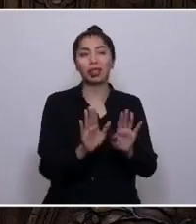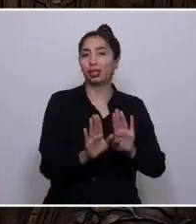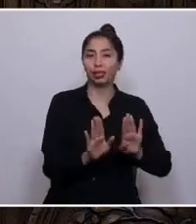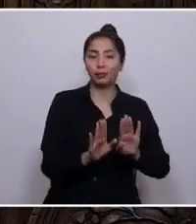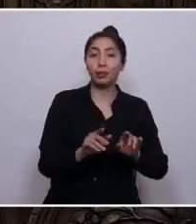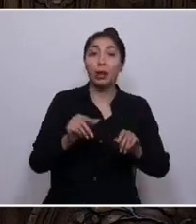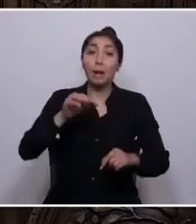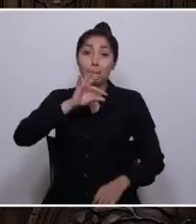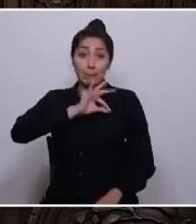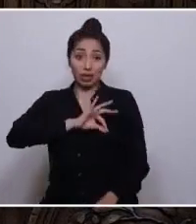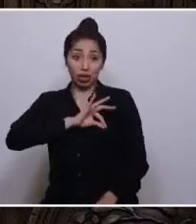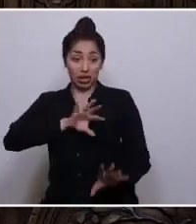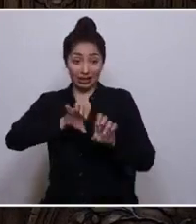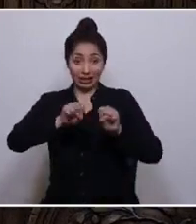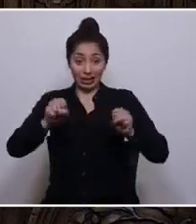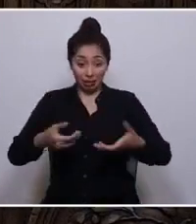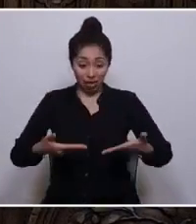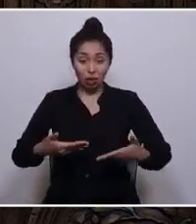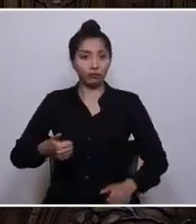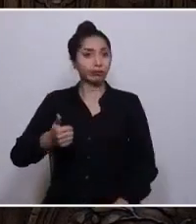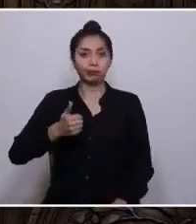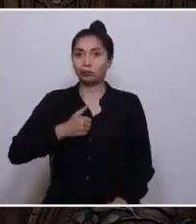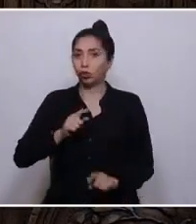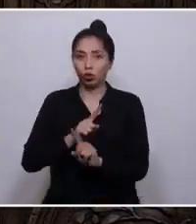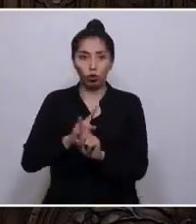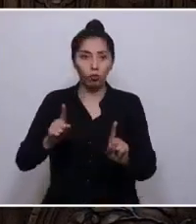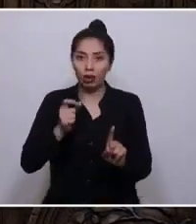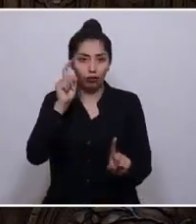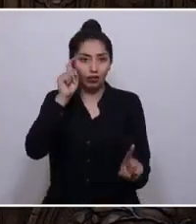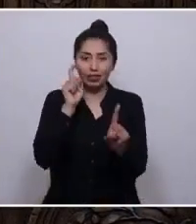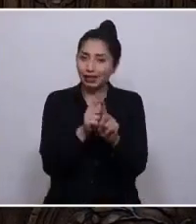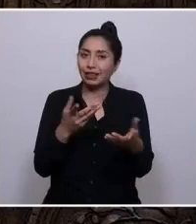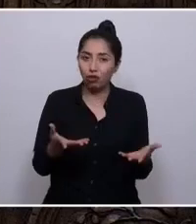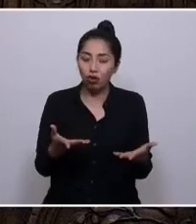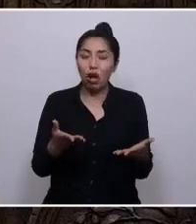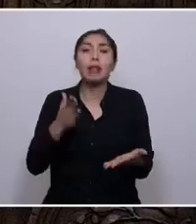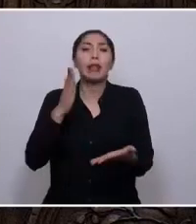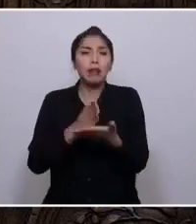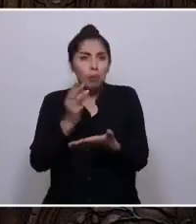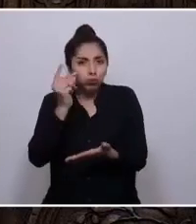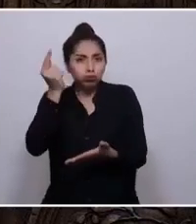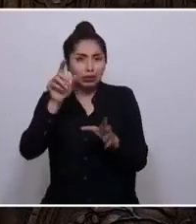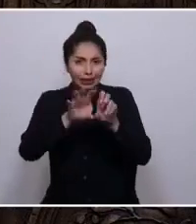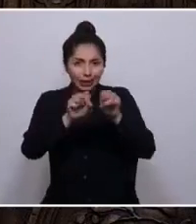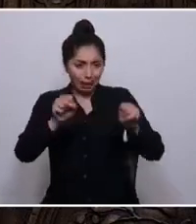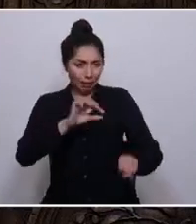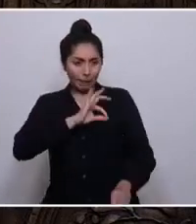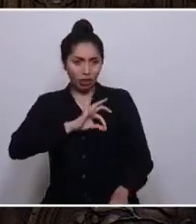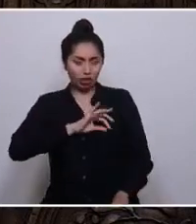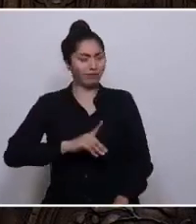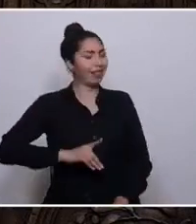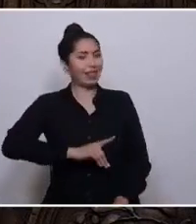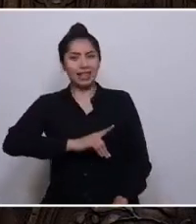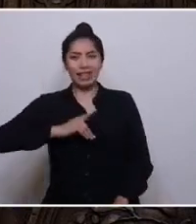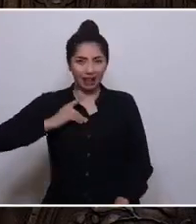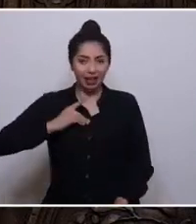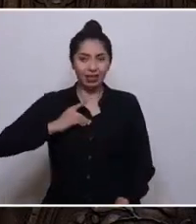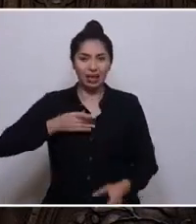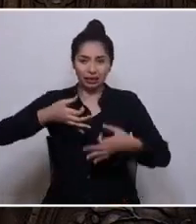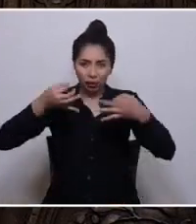sistema vigente no cumple con el propósito para el cual fue creado. Debemos crear uno que asegure dignidad a nuestros abuelitos.